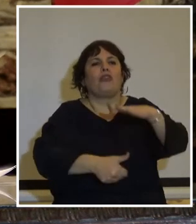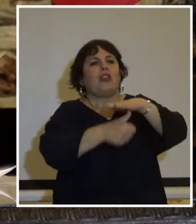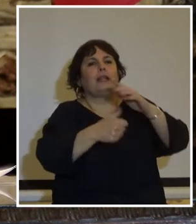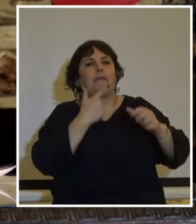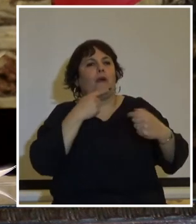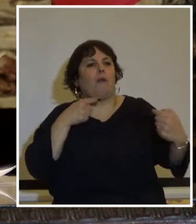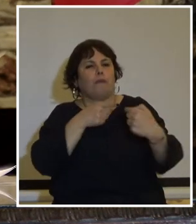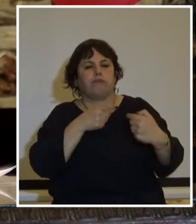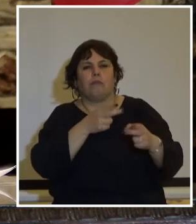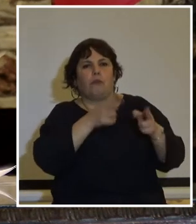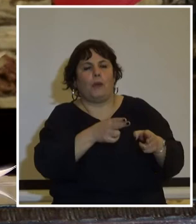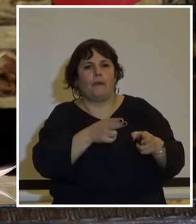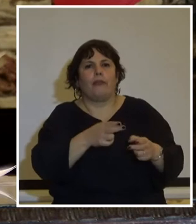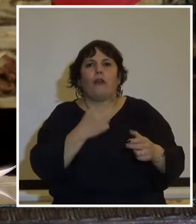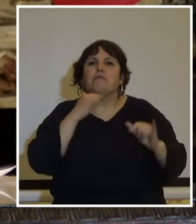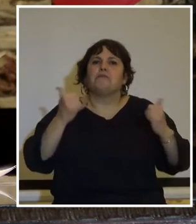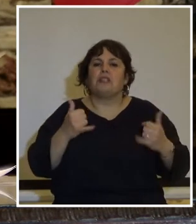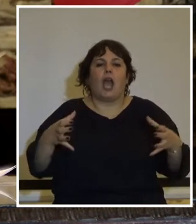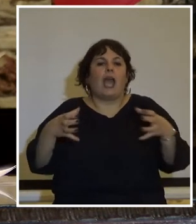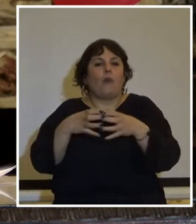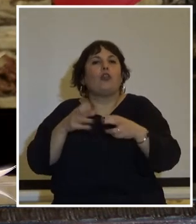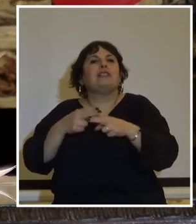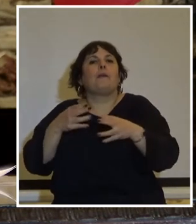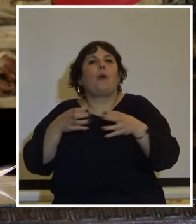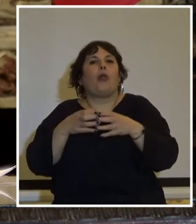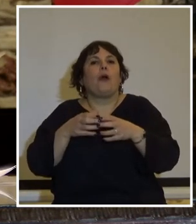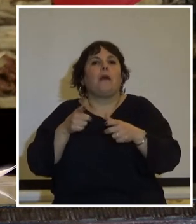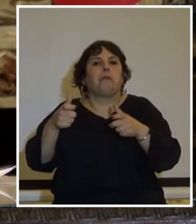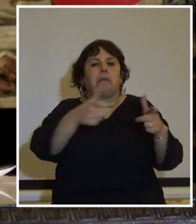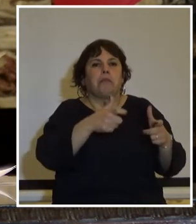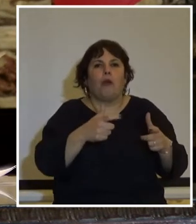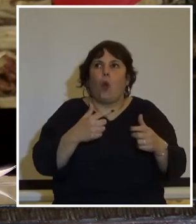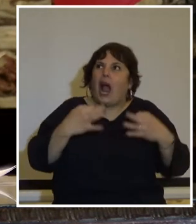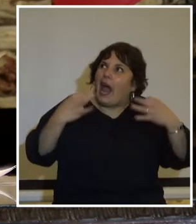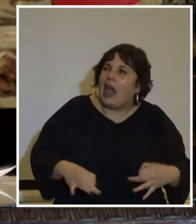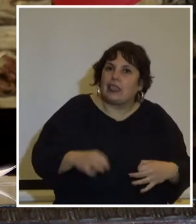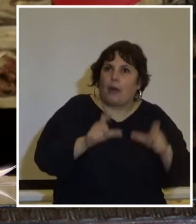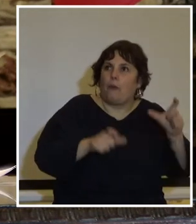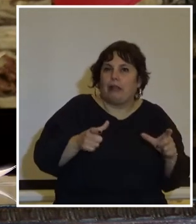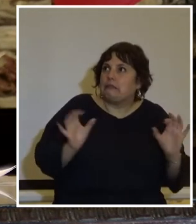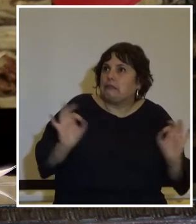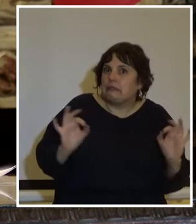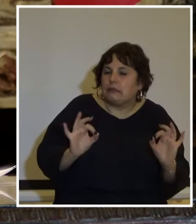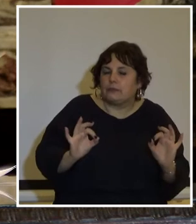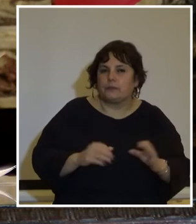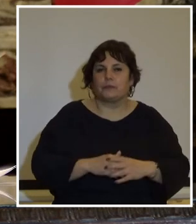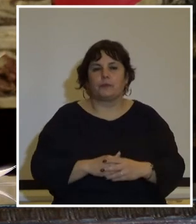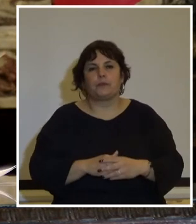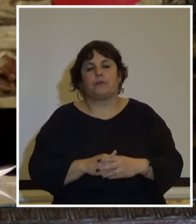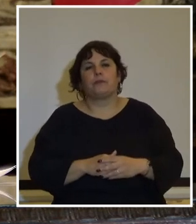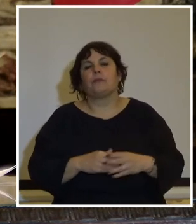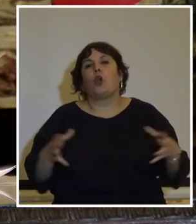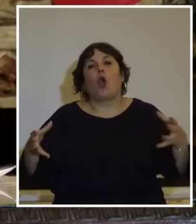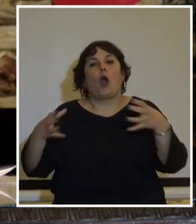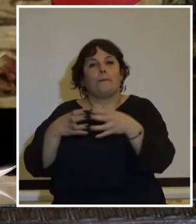la actuación impune de los escuadrones de la muerte y la falta total de garantías a la población las